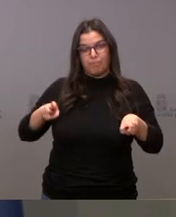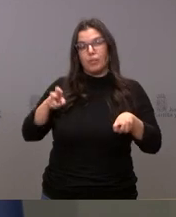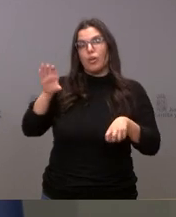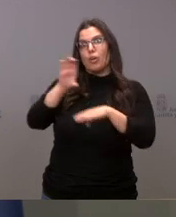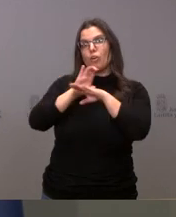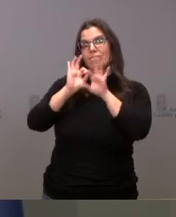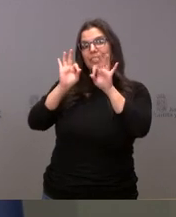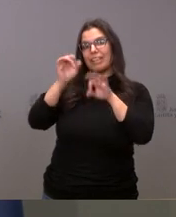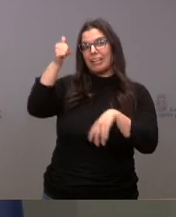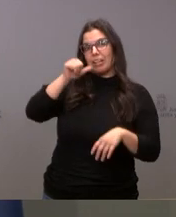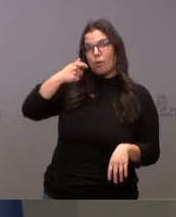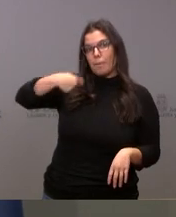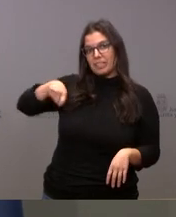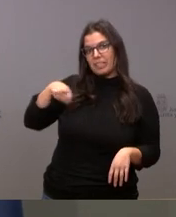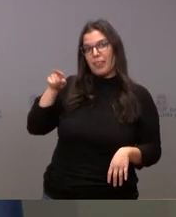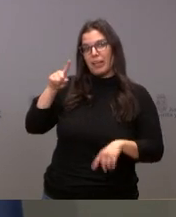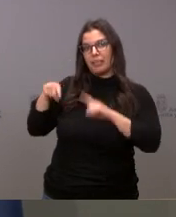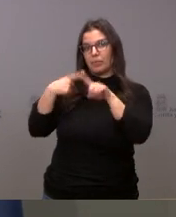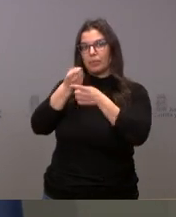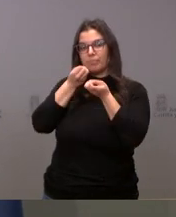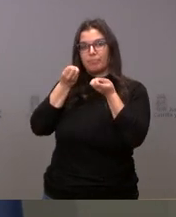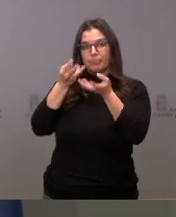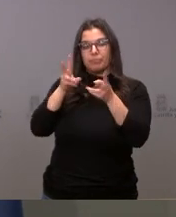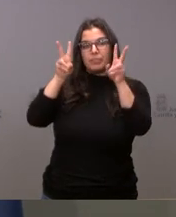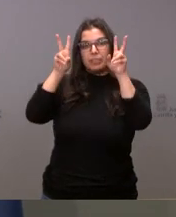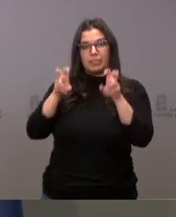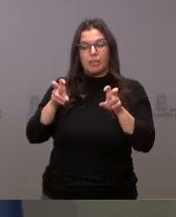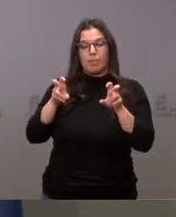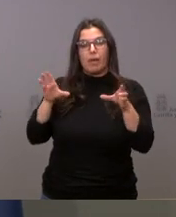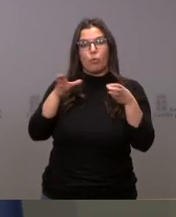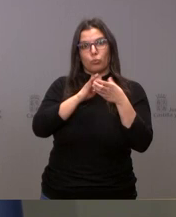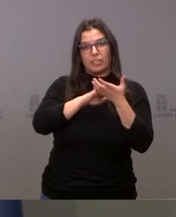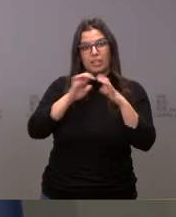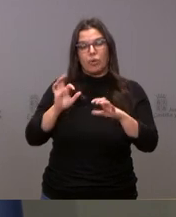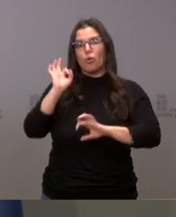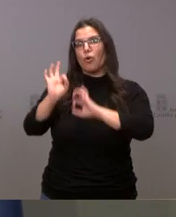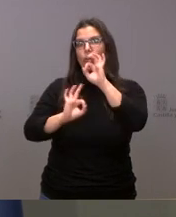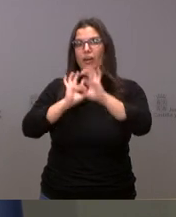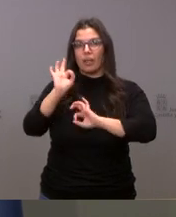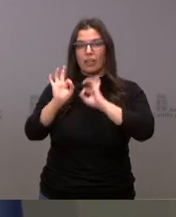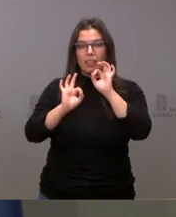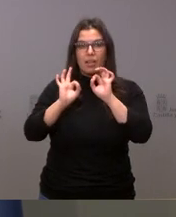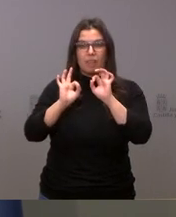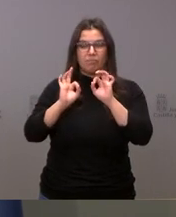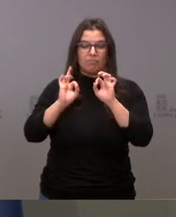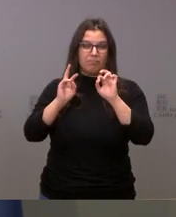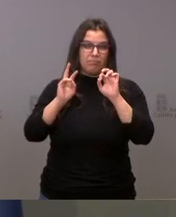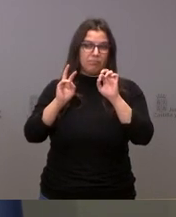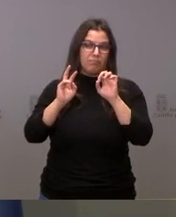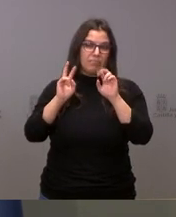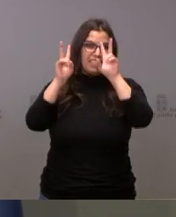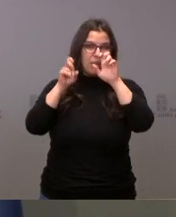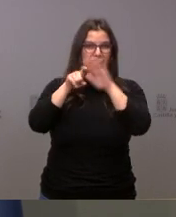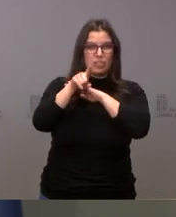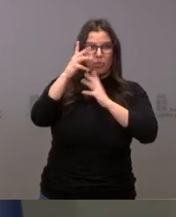les informará de cuál es toda la organización desde la Junta de Castilla y León, desde el punto de vista administrativo, en